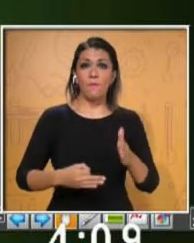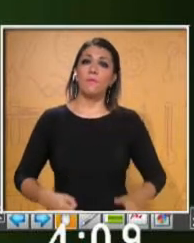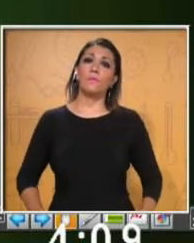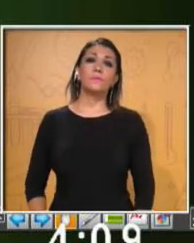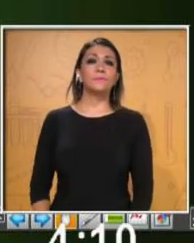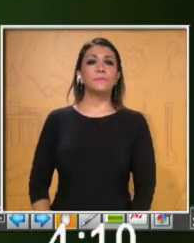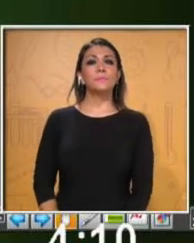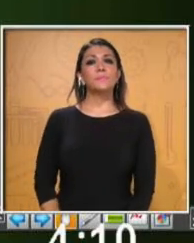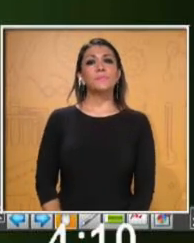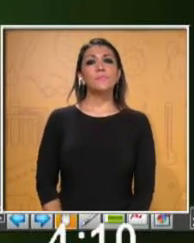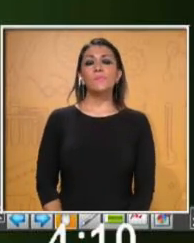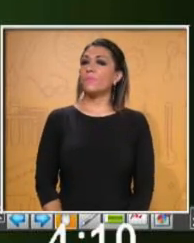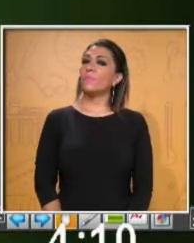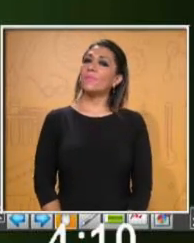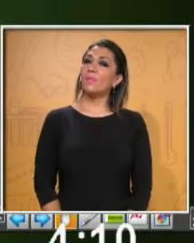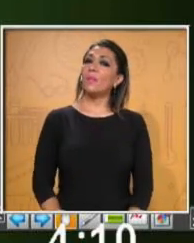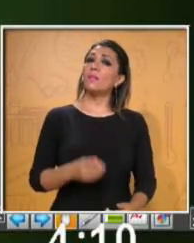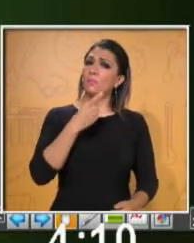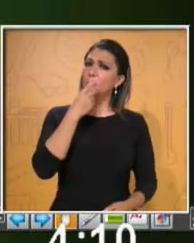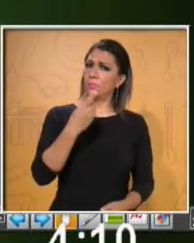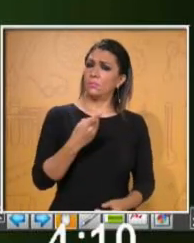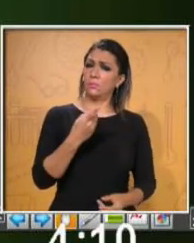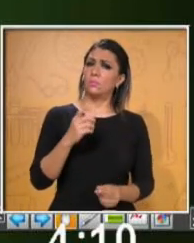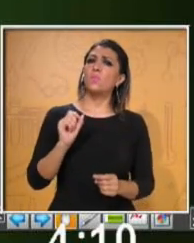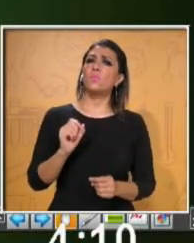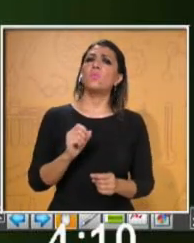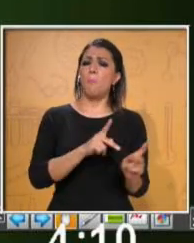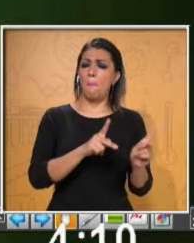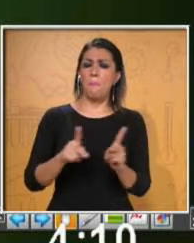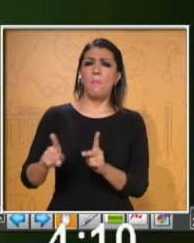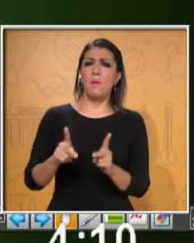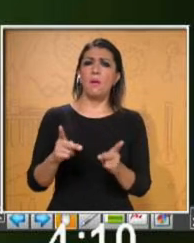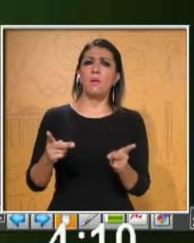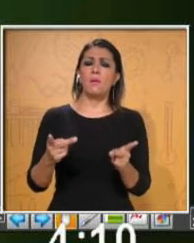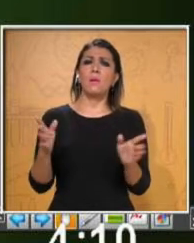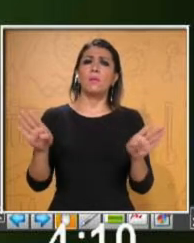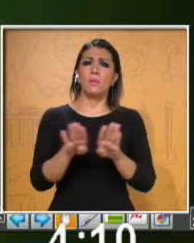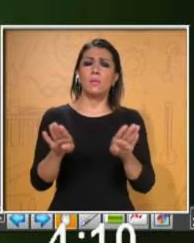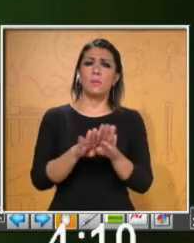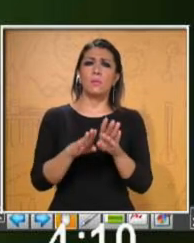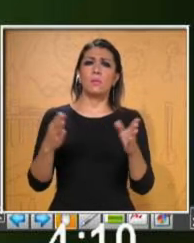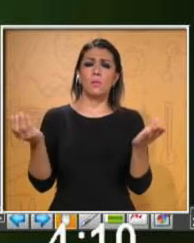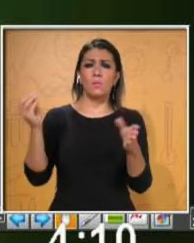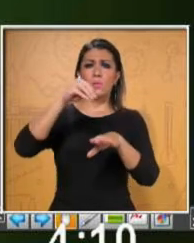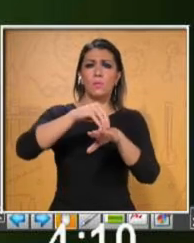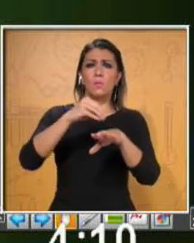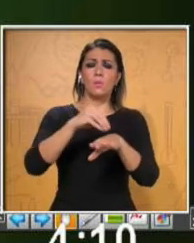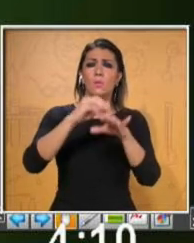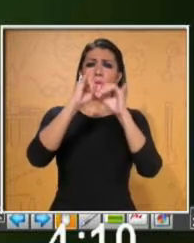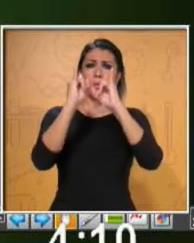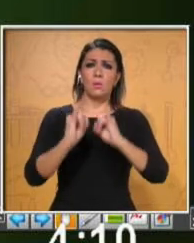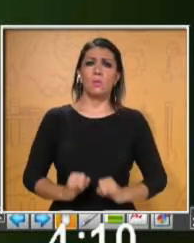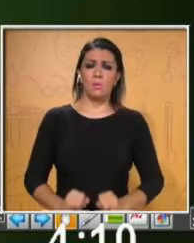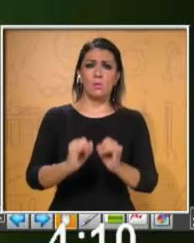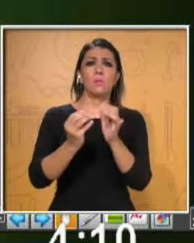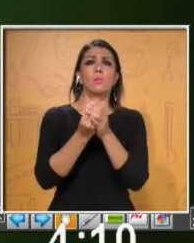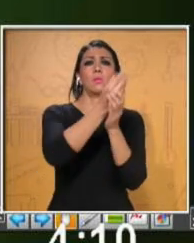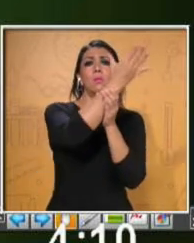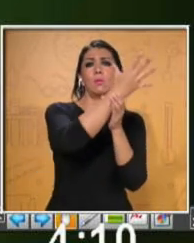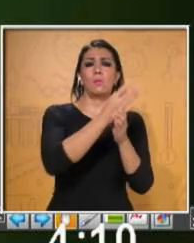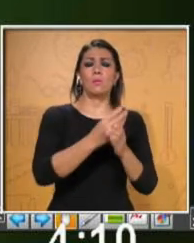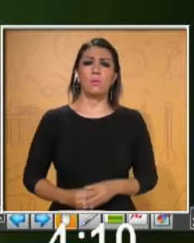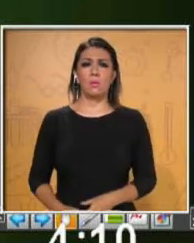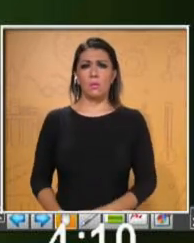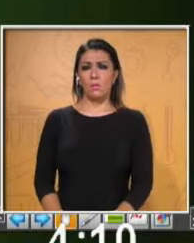and illustrate. Dijimos cuál era el plan y cuál era el paso para ilustrar nuestra presentación oral. Now we will